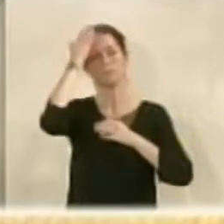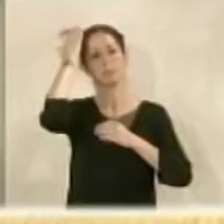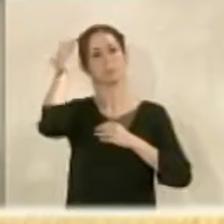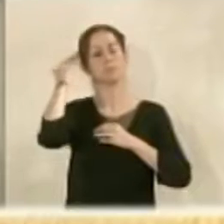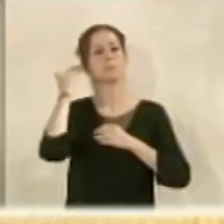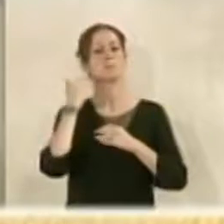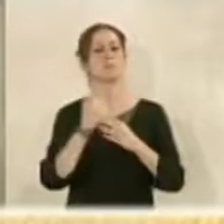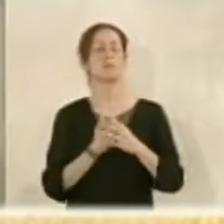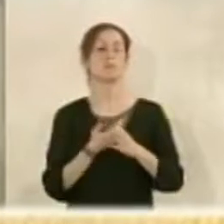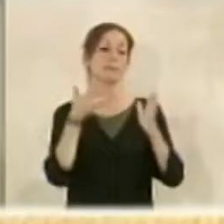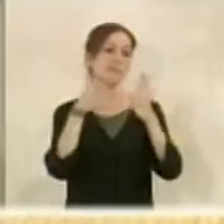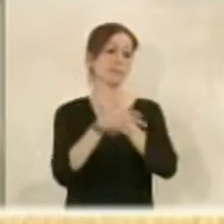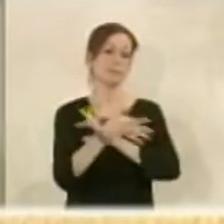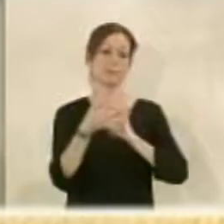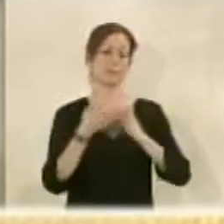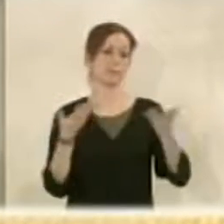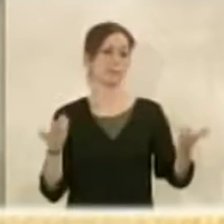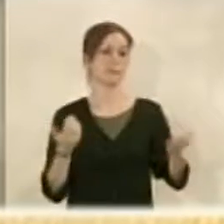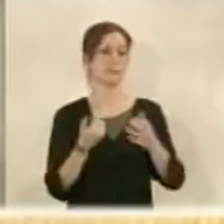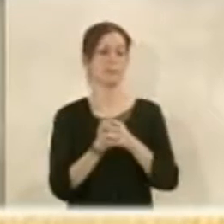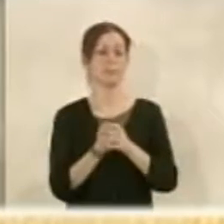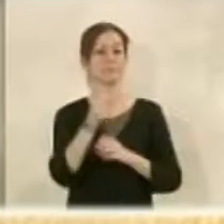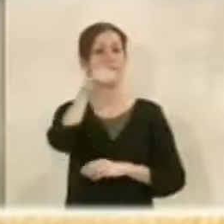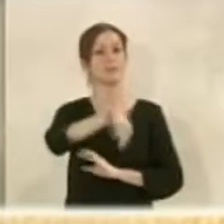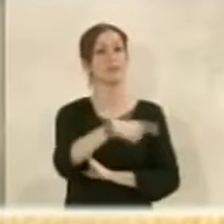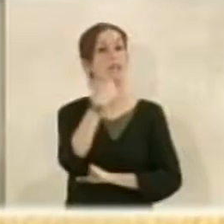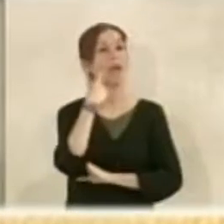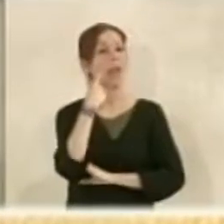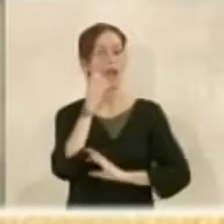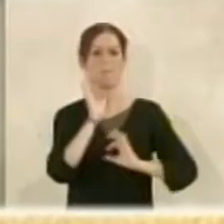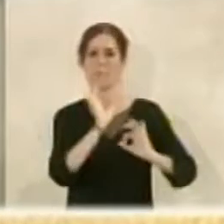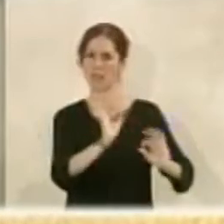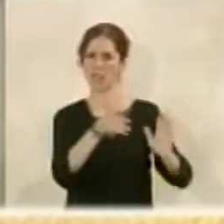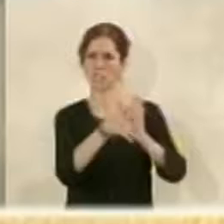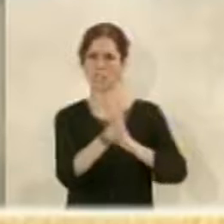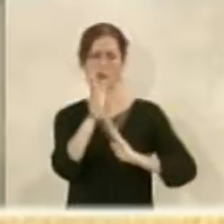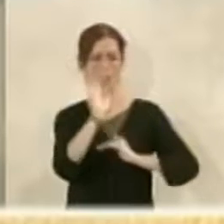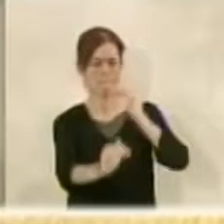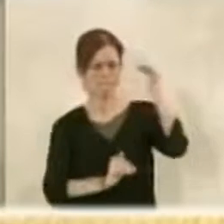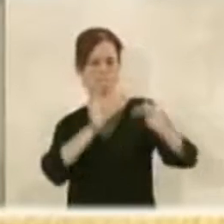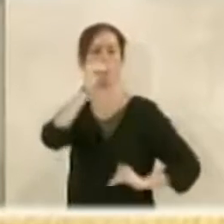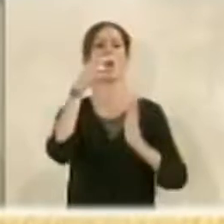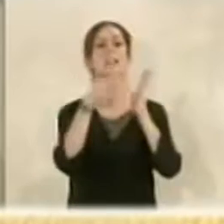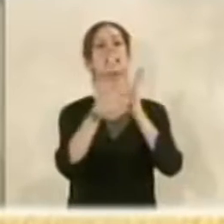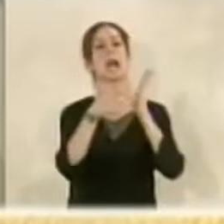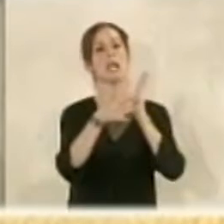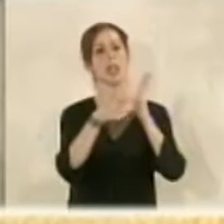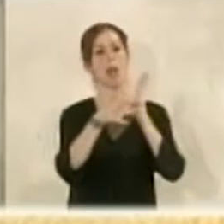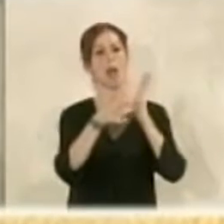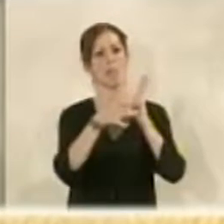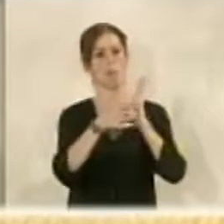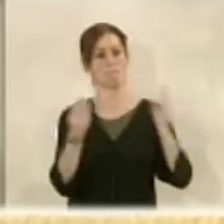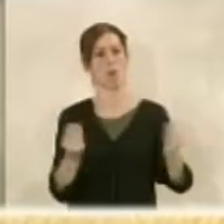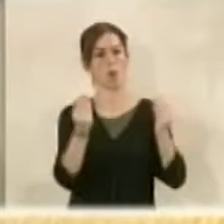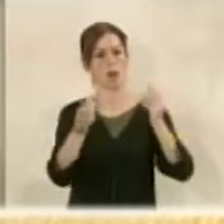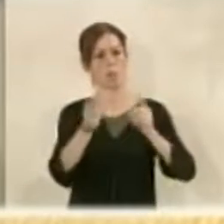que implica nada más y nada menos, primero que Almería sin duda dé un salto de calidad en cuanto a potencialidad comercial.